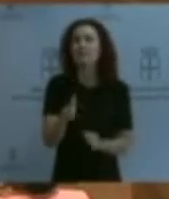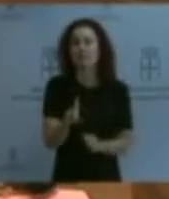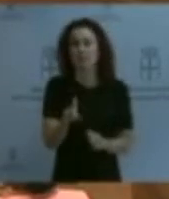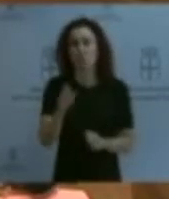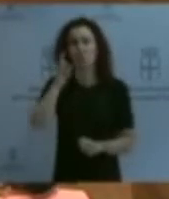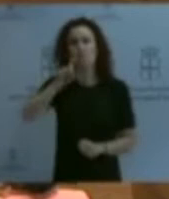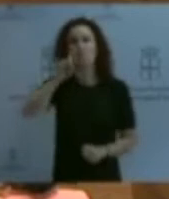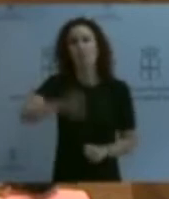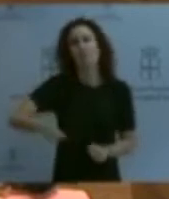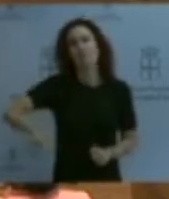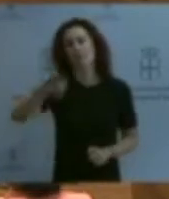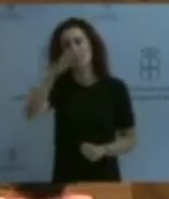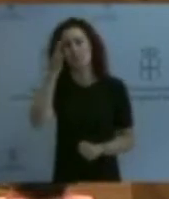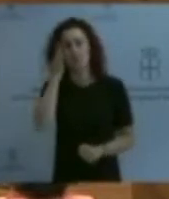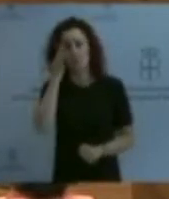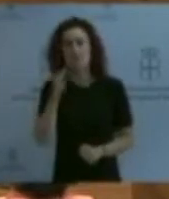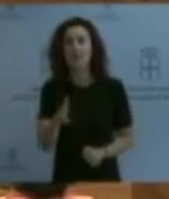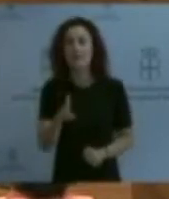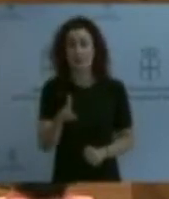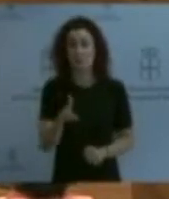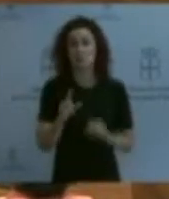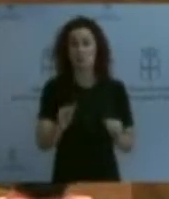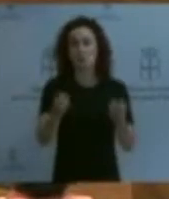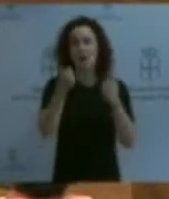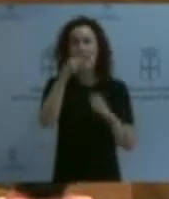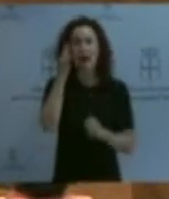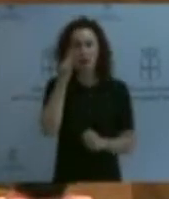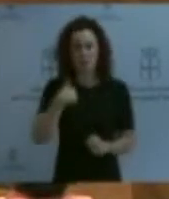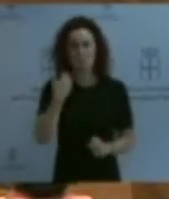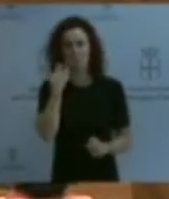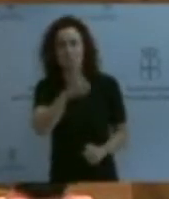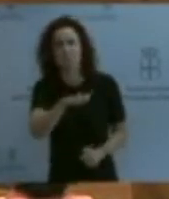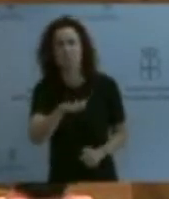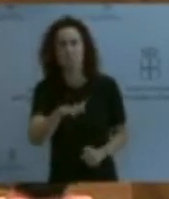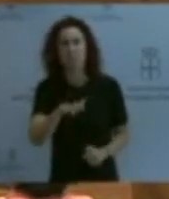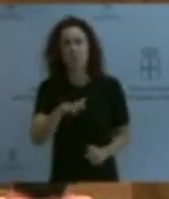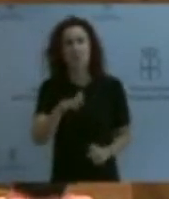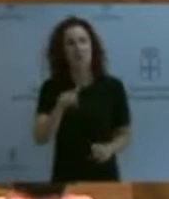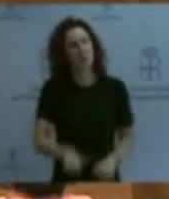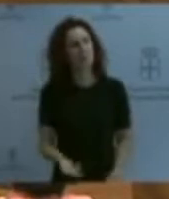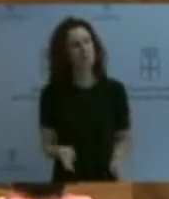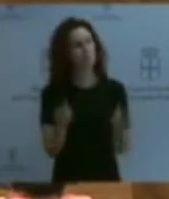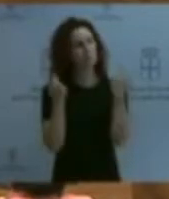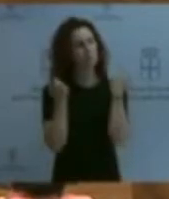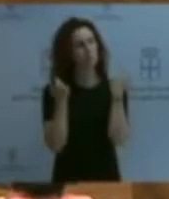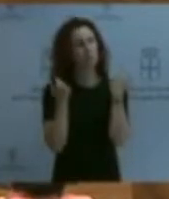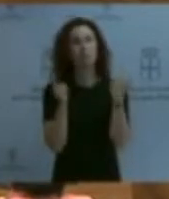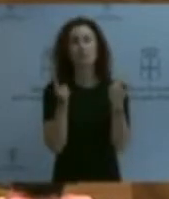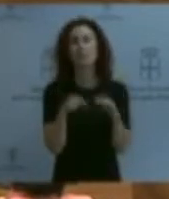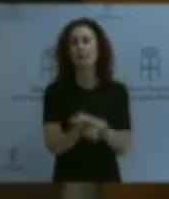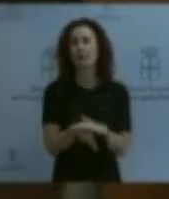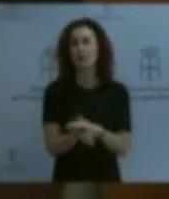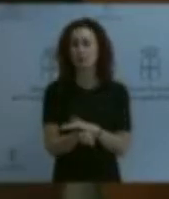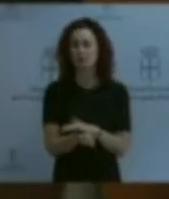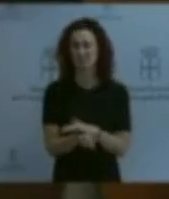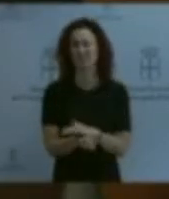lo que me extraña es que, además, aquí queramos conformarnos con papel mojado, porque es lo que es esta propuesta. Única y exclusivamente